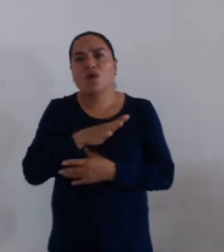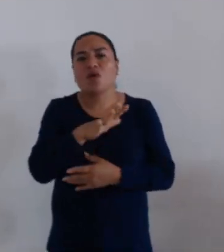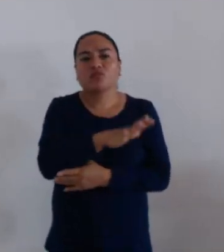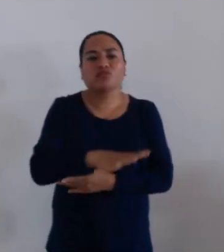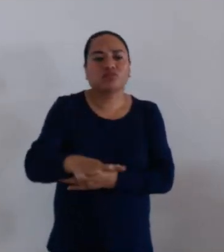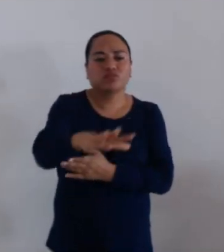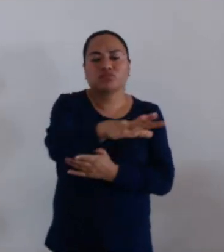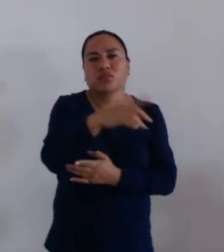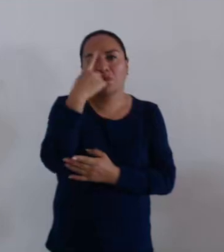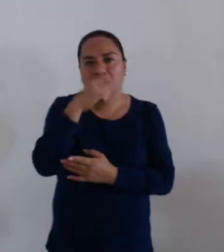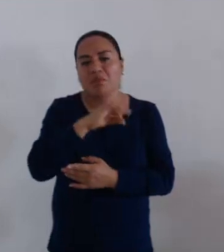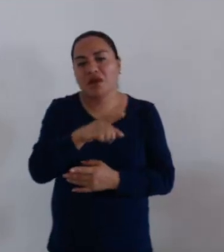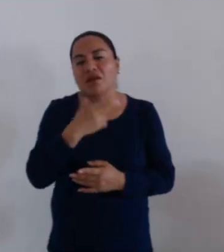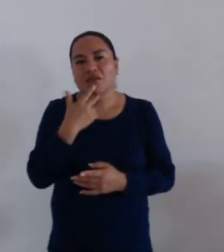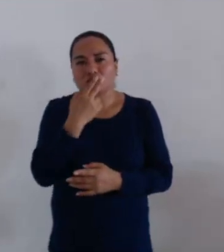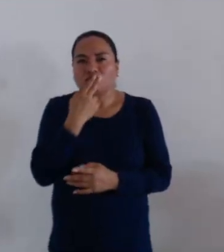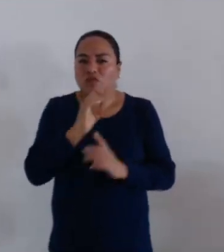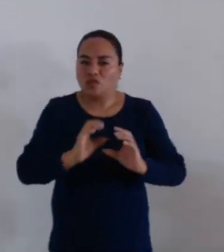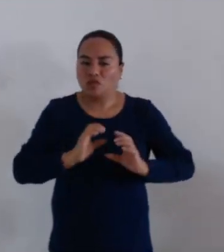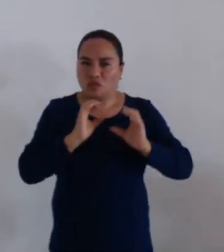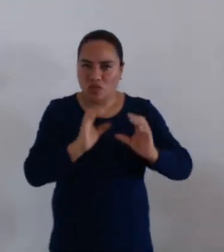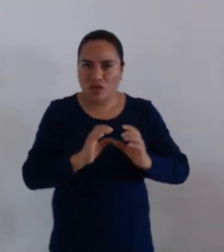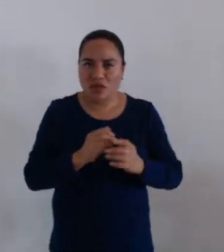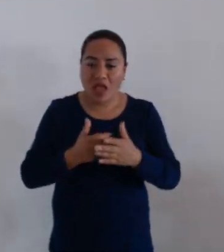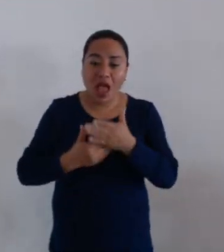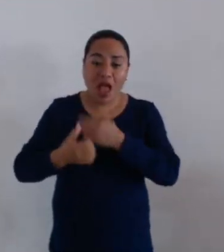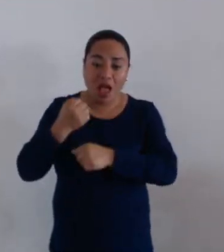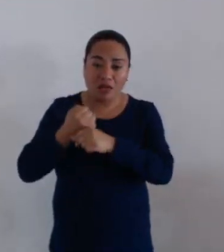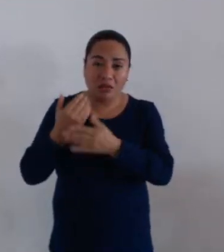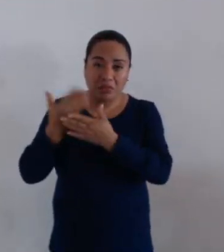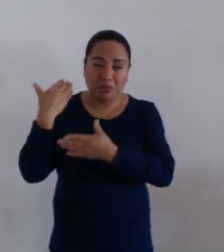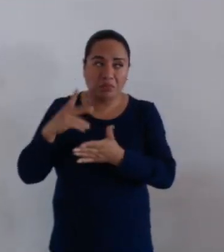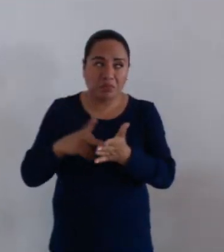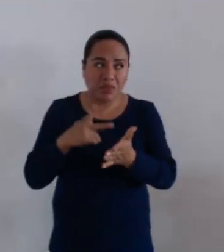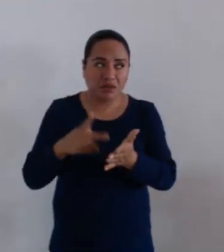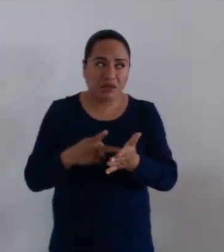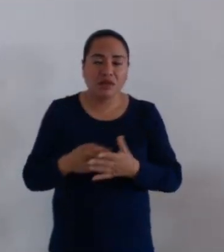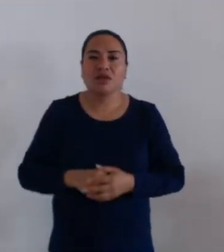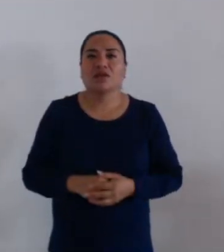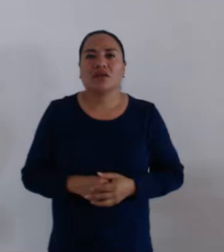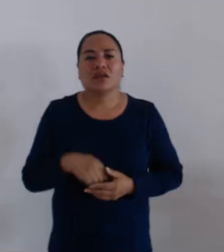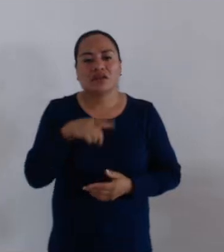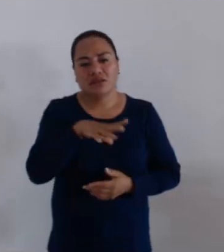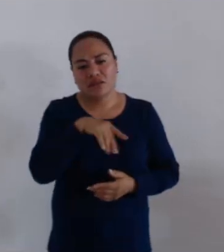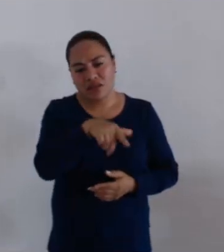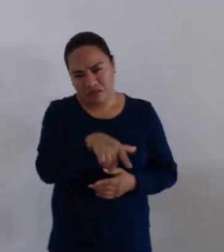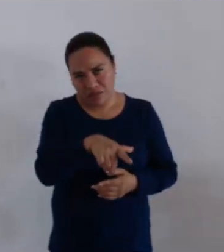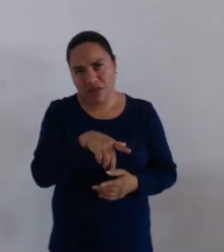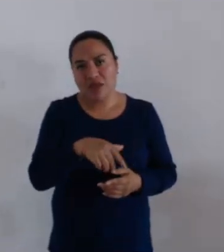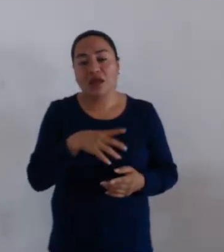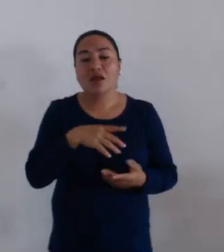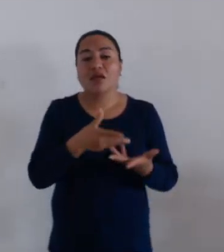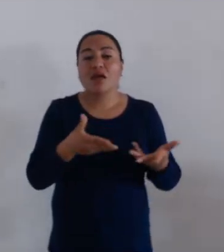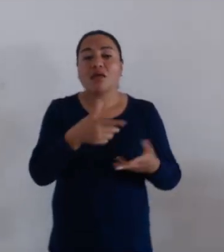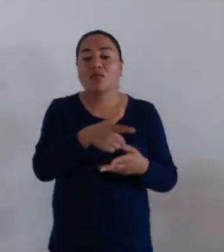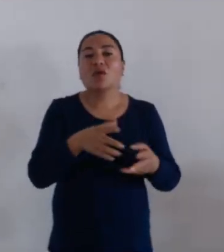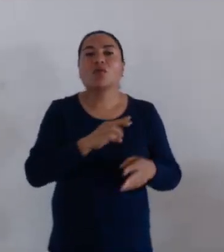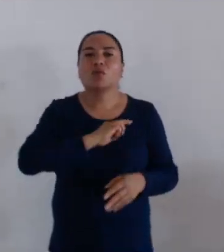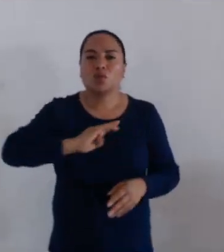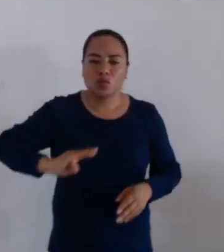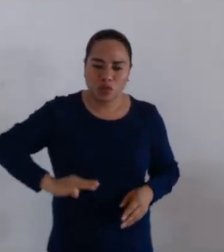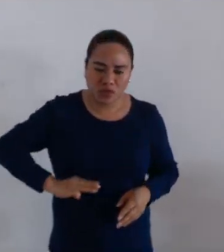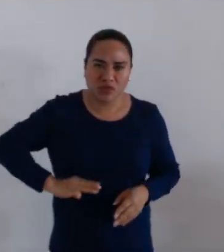de área protegida, ya que como en ocasiones se pretendió hacer, este ayuntamiento tiene una facultad